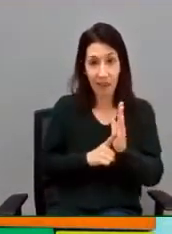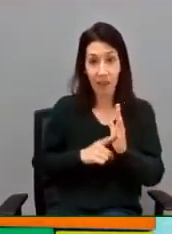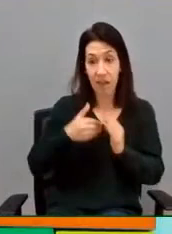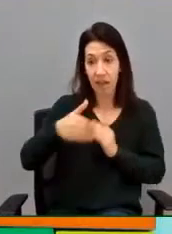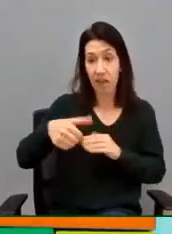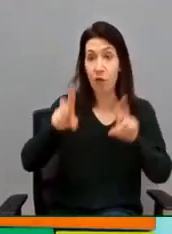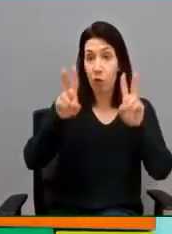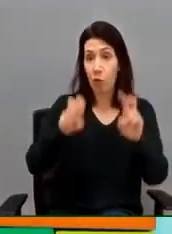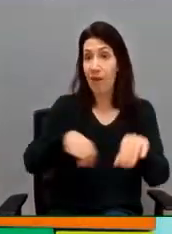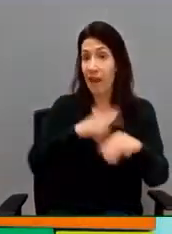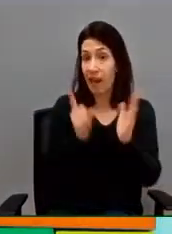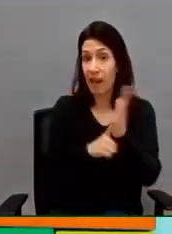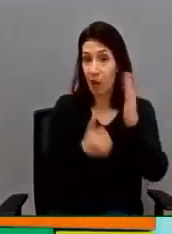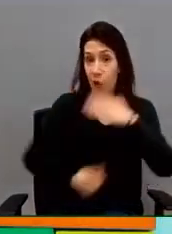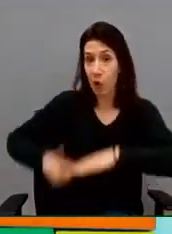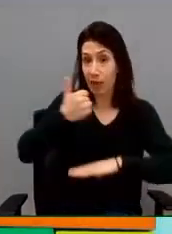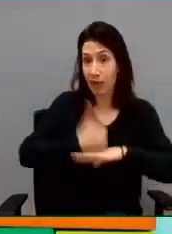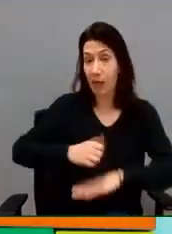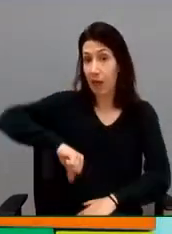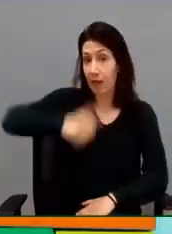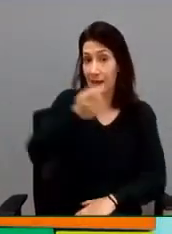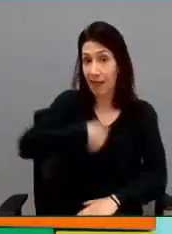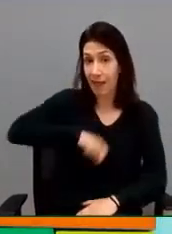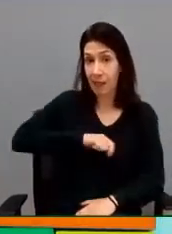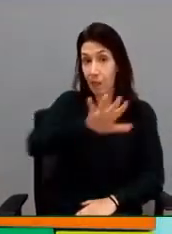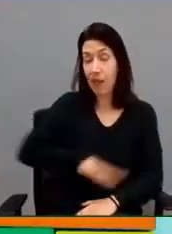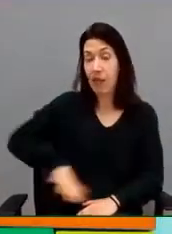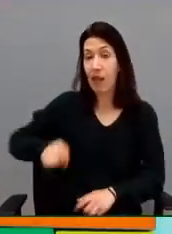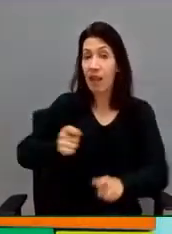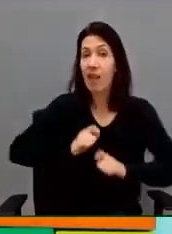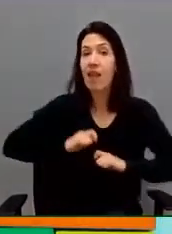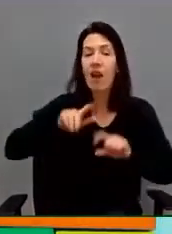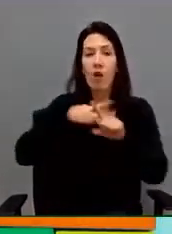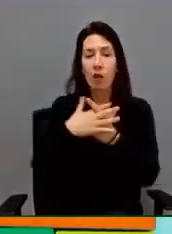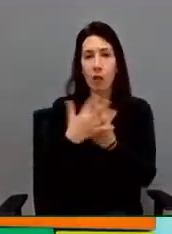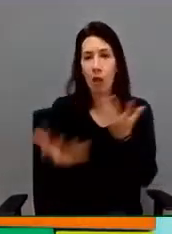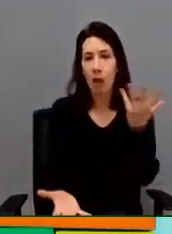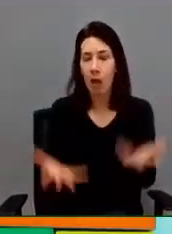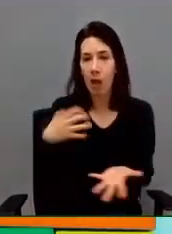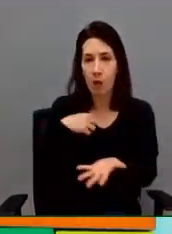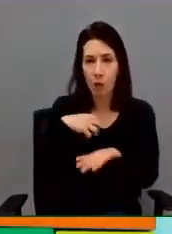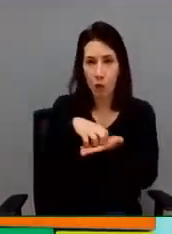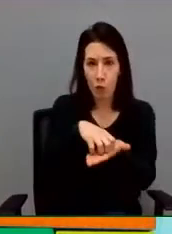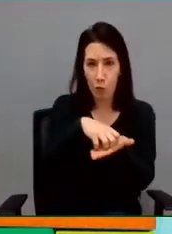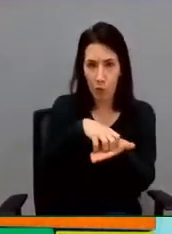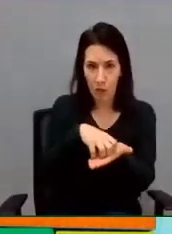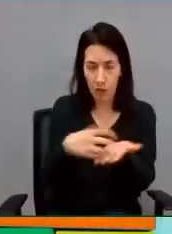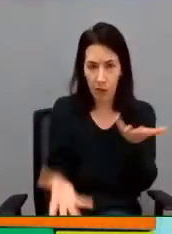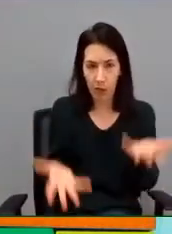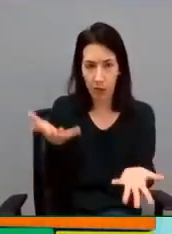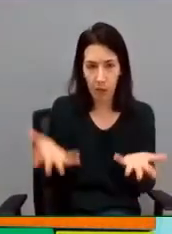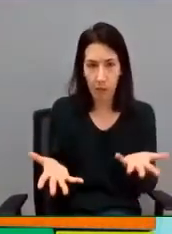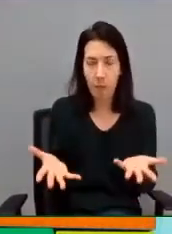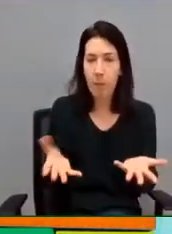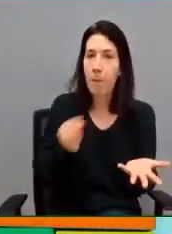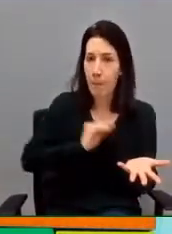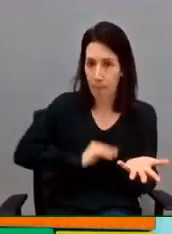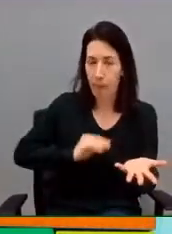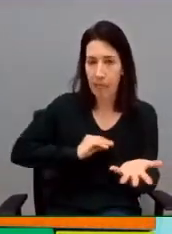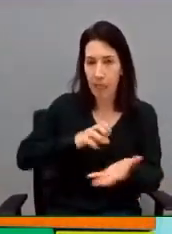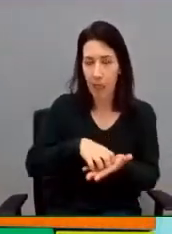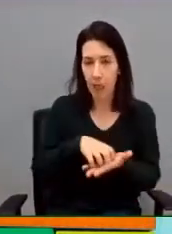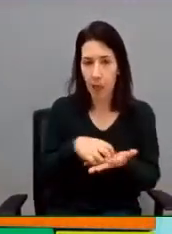orgánica que se ha aprobado para España, tenemos un contexto de incertidumbre bastante importante.